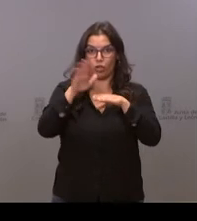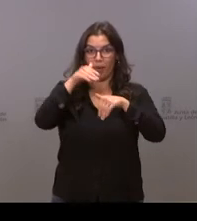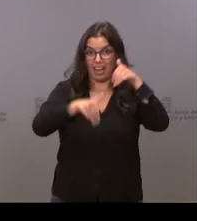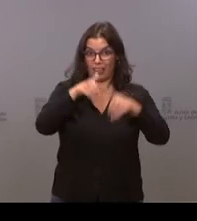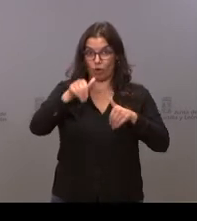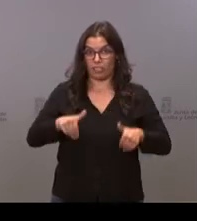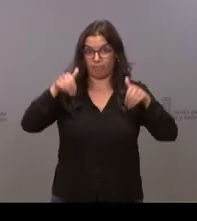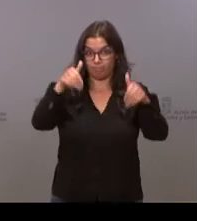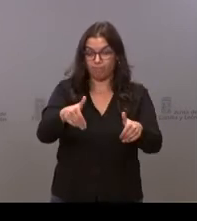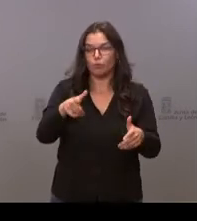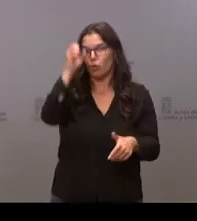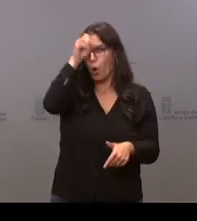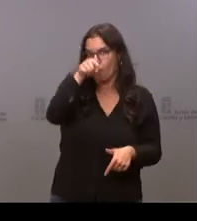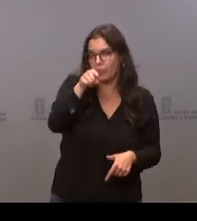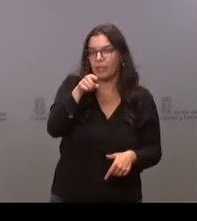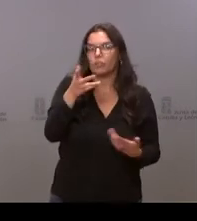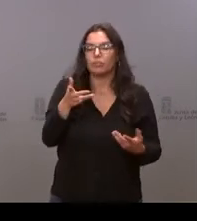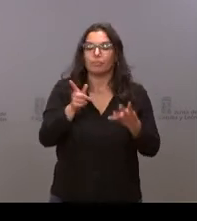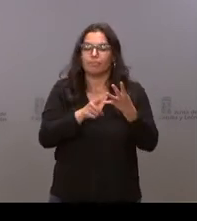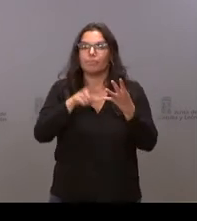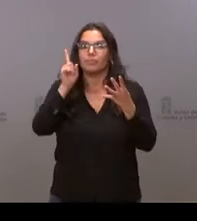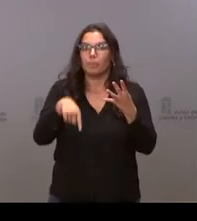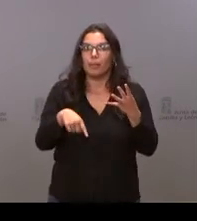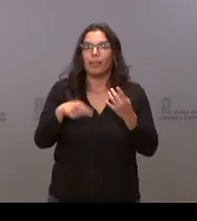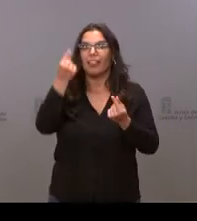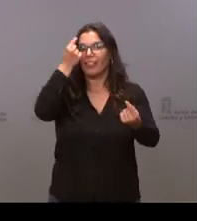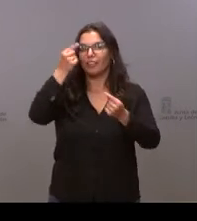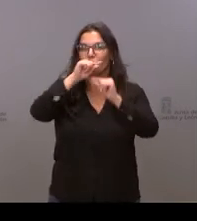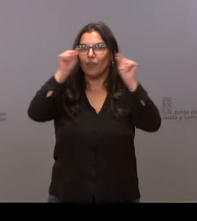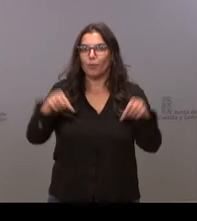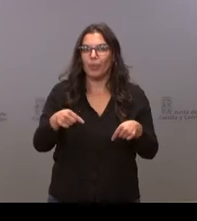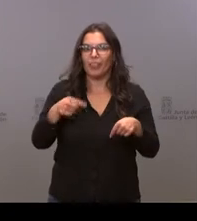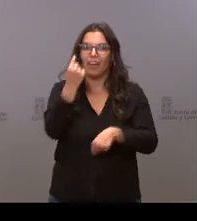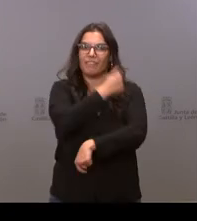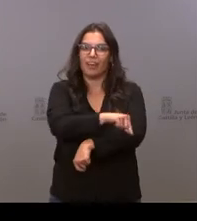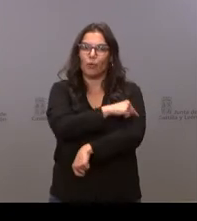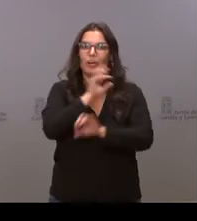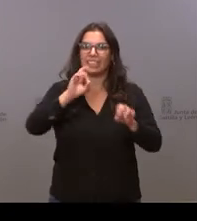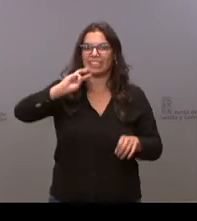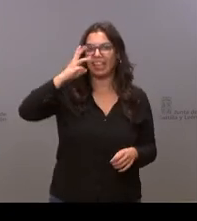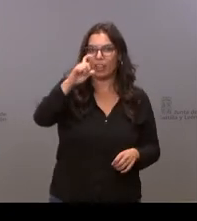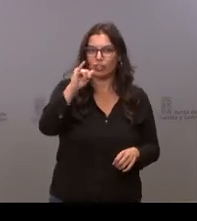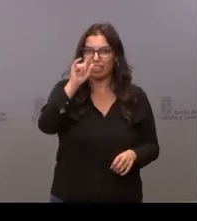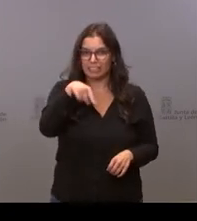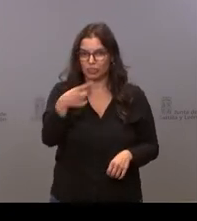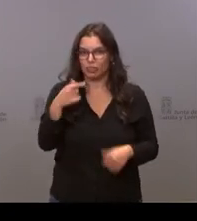si tienen las vacunas por provincia de la tercera dosis muchas gracias